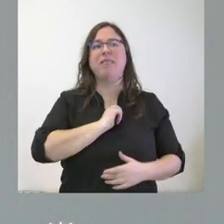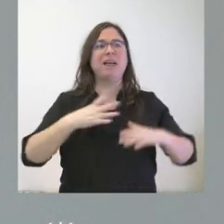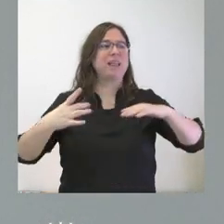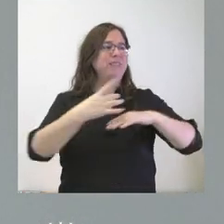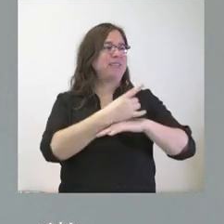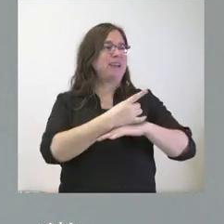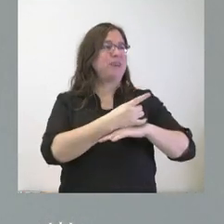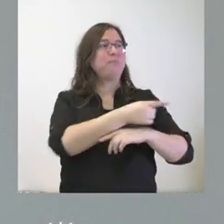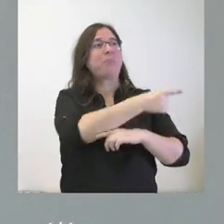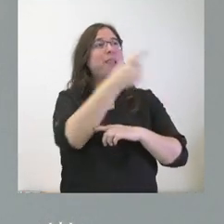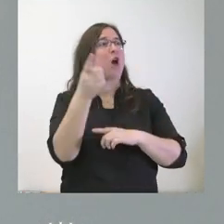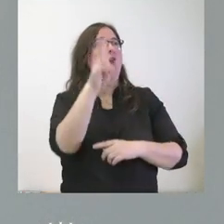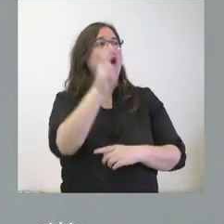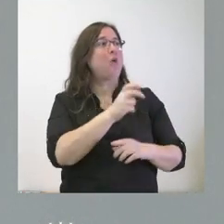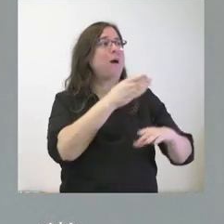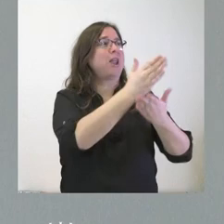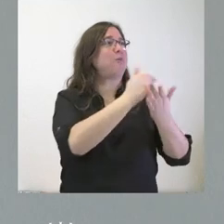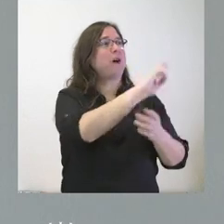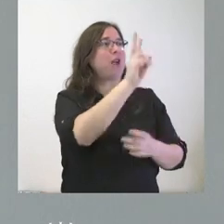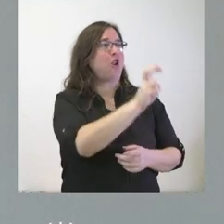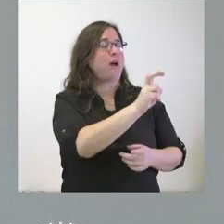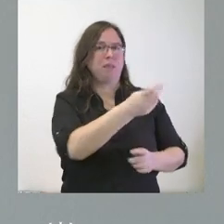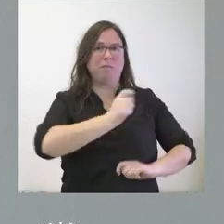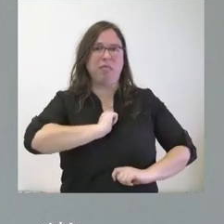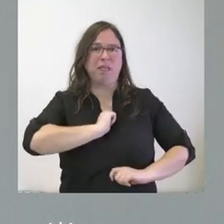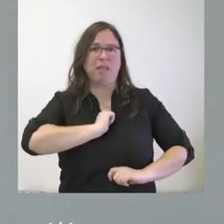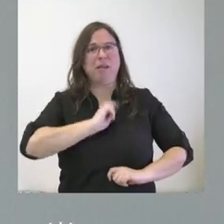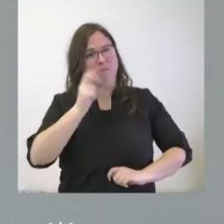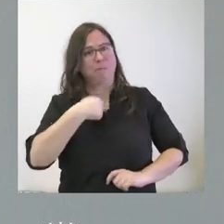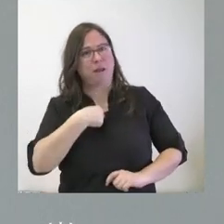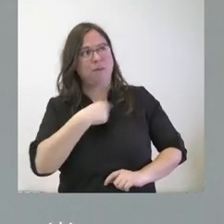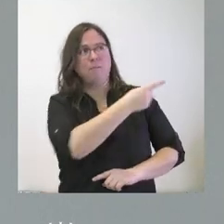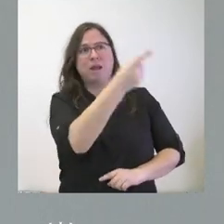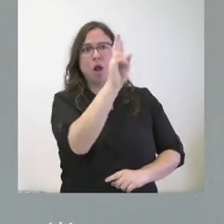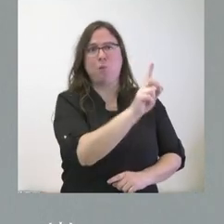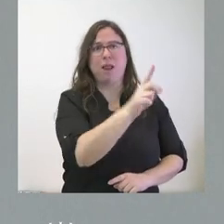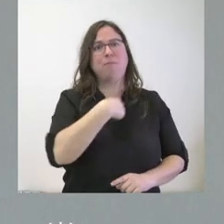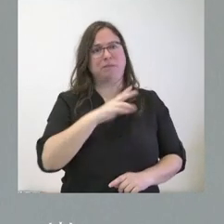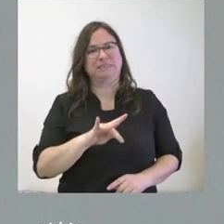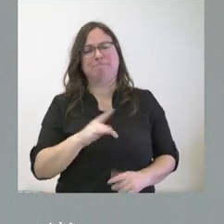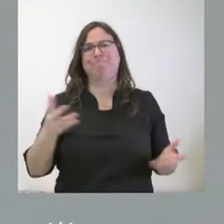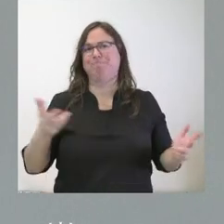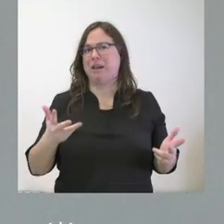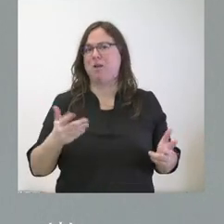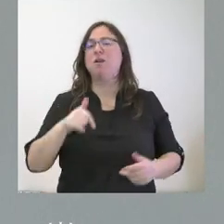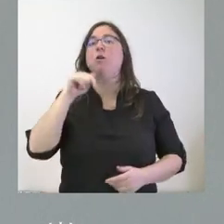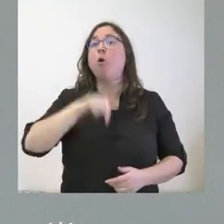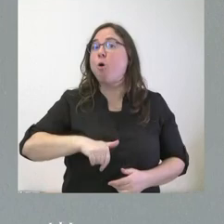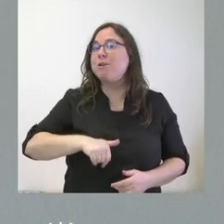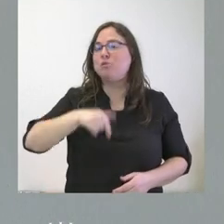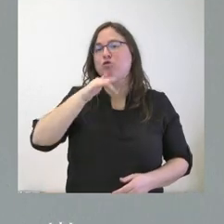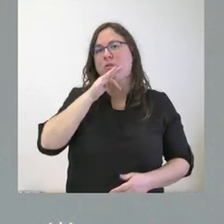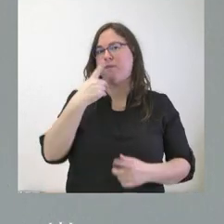dejan de ser útiles y prestar servicio a otras comunidades autónomas y si sirvan para la nuestra. Lo que está claro es que a día de hoy no se nos ha dado ninguna